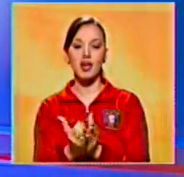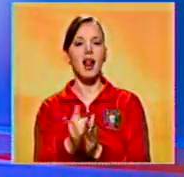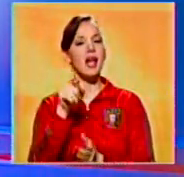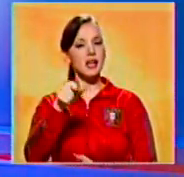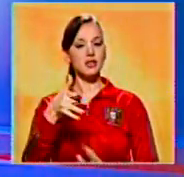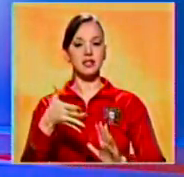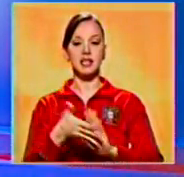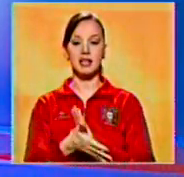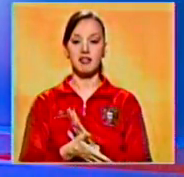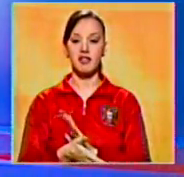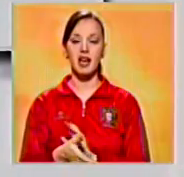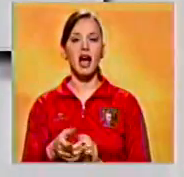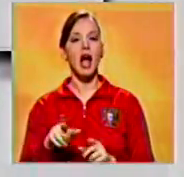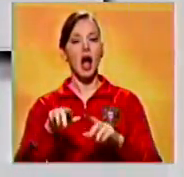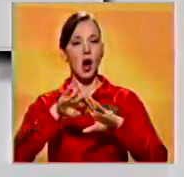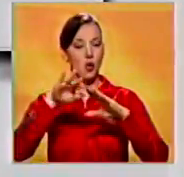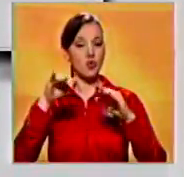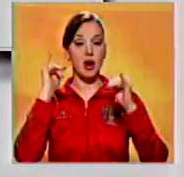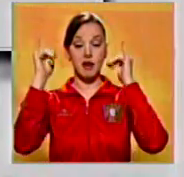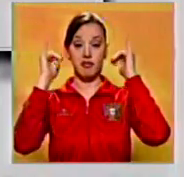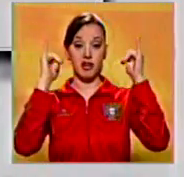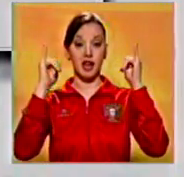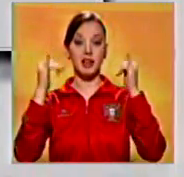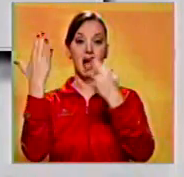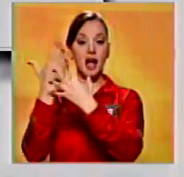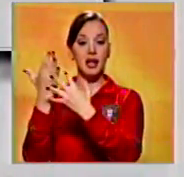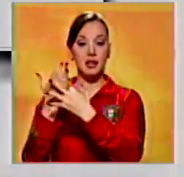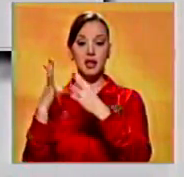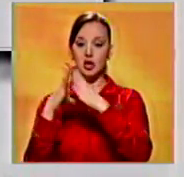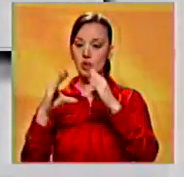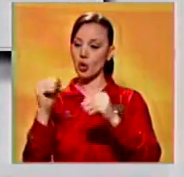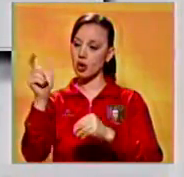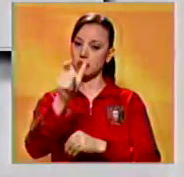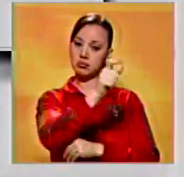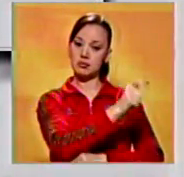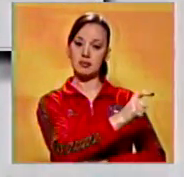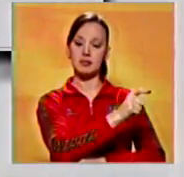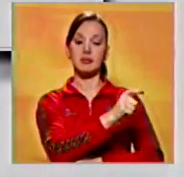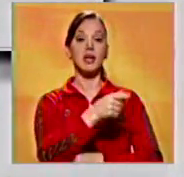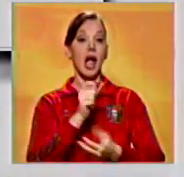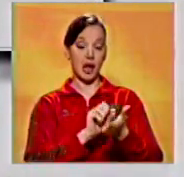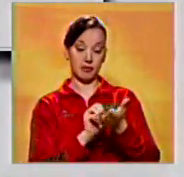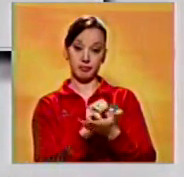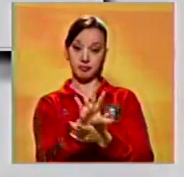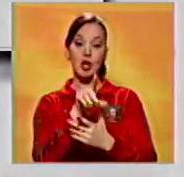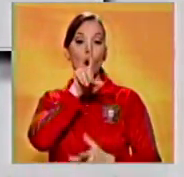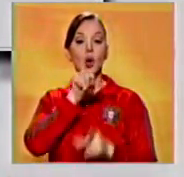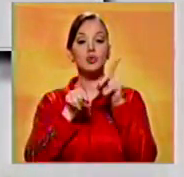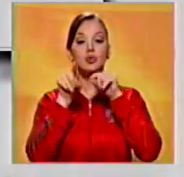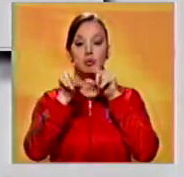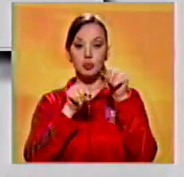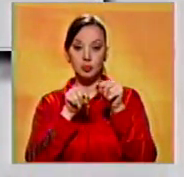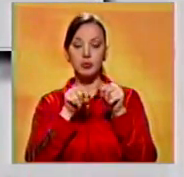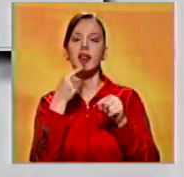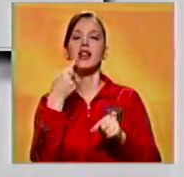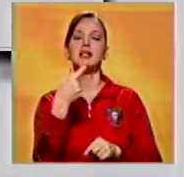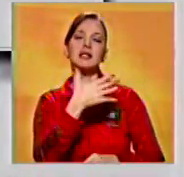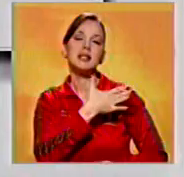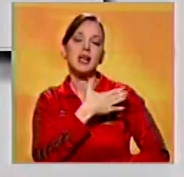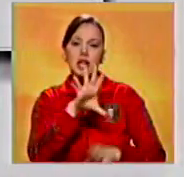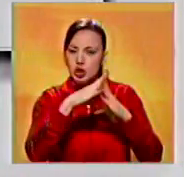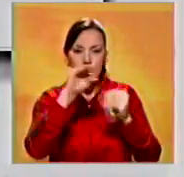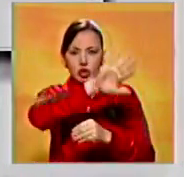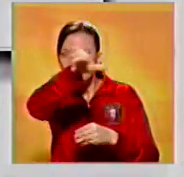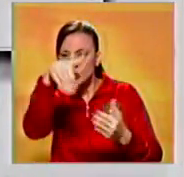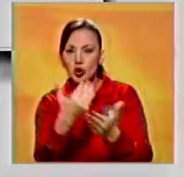solidaridad entre los pueblos. Esta mañana el pontífice escribió en su cuenta oficial en Twitter, arroba pontifex. Les deseo a todos que